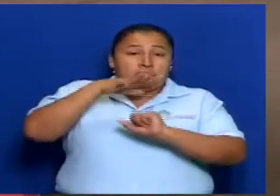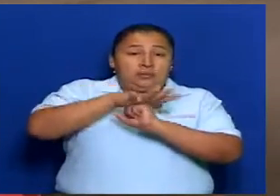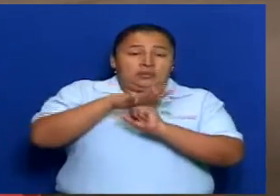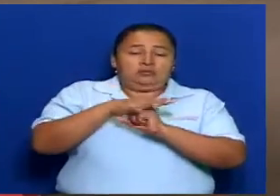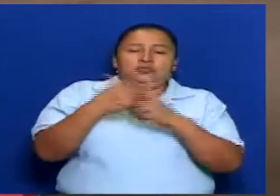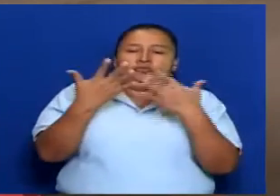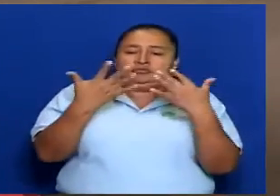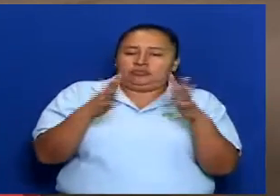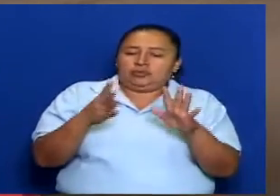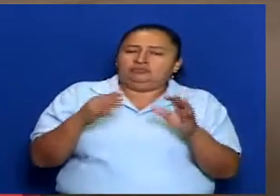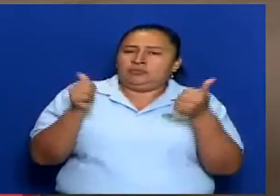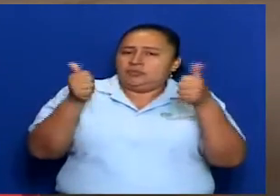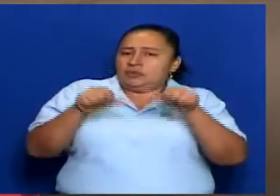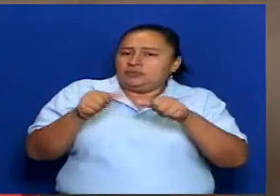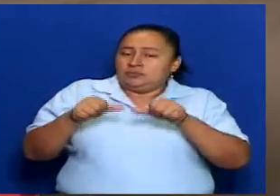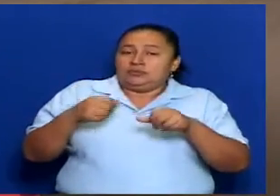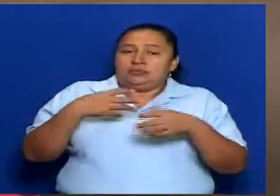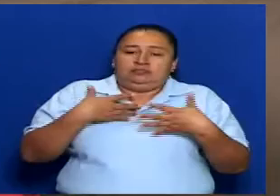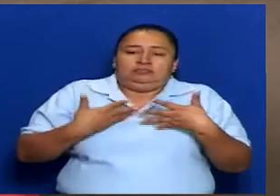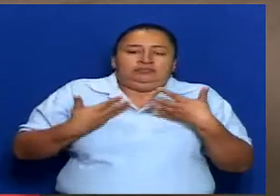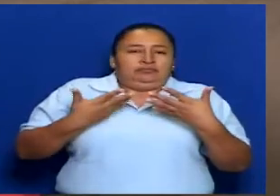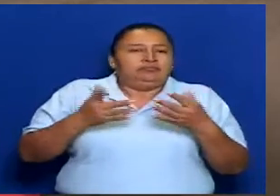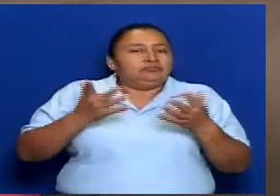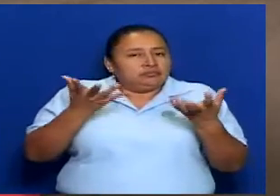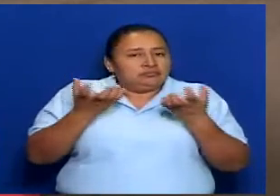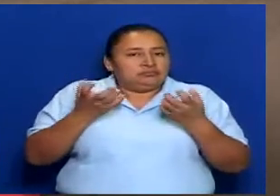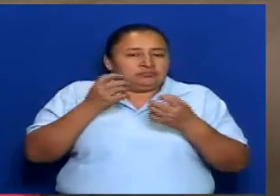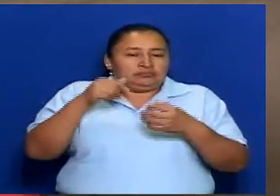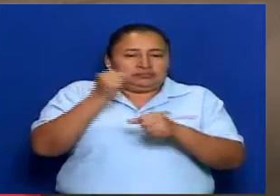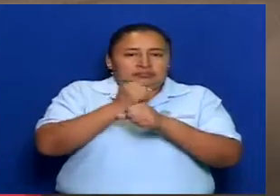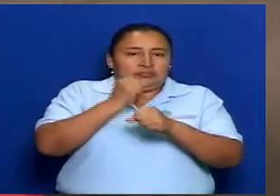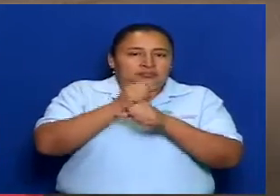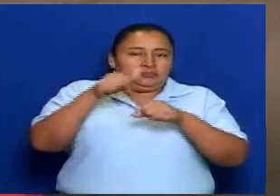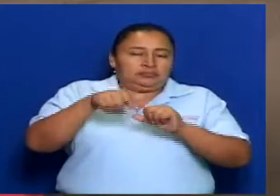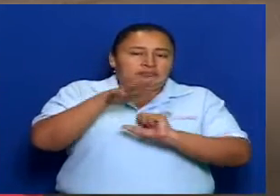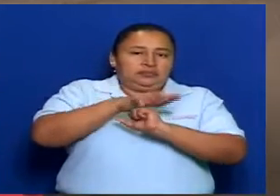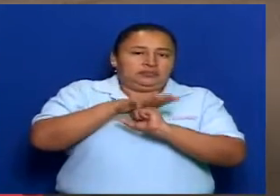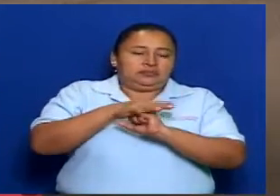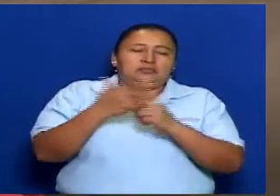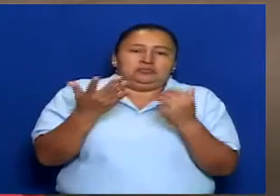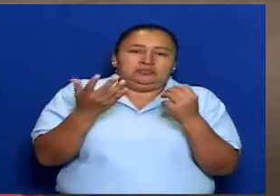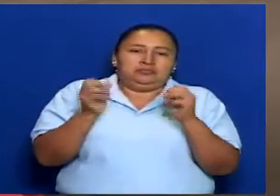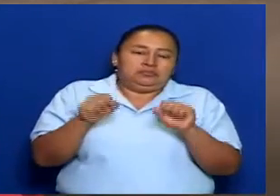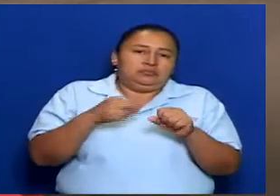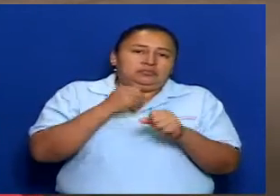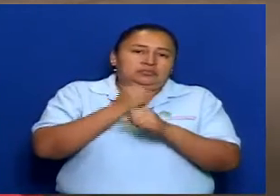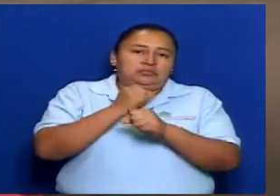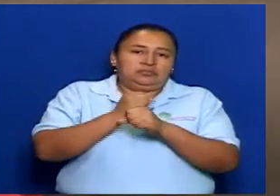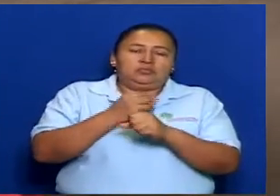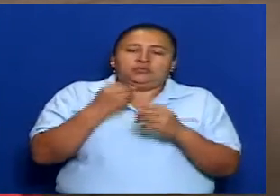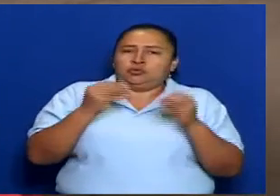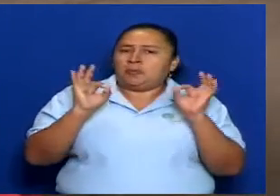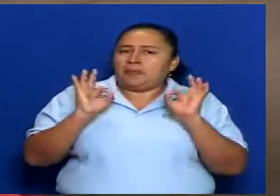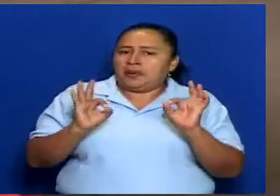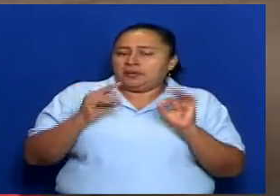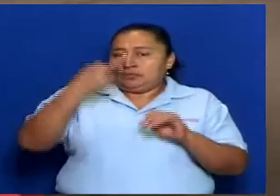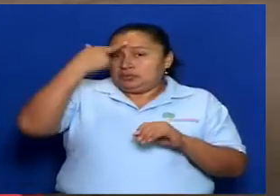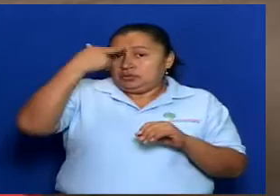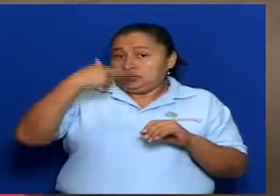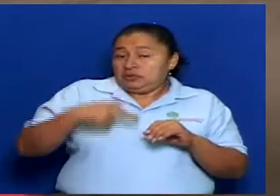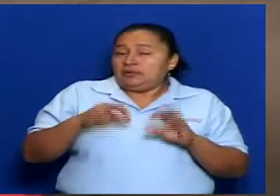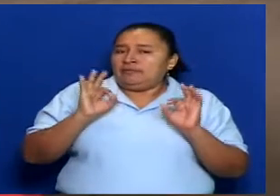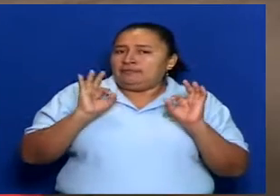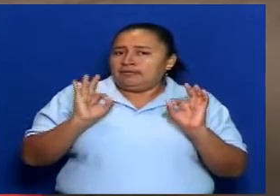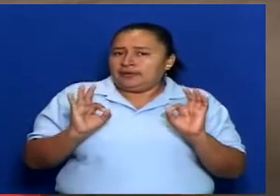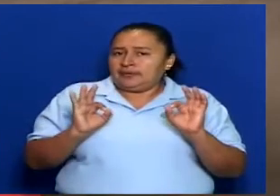La disposición que tiene esta comisión de trabajar con mucha eficiencia y responsabilidad